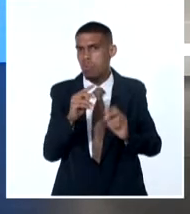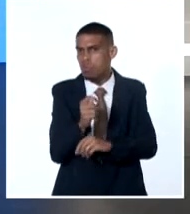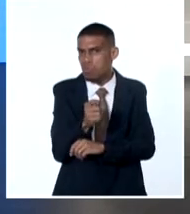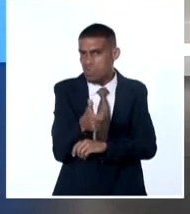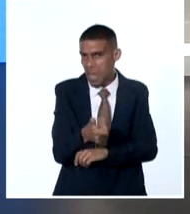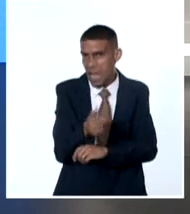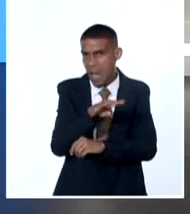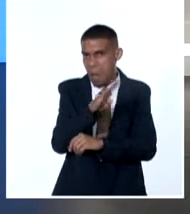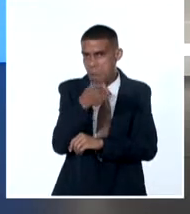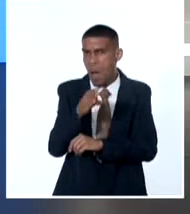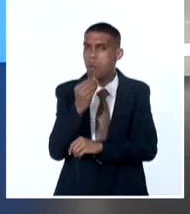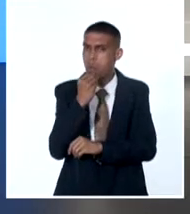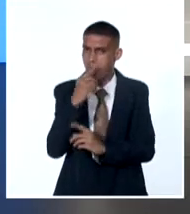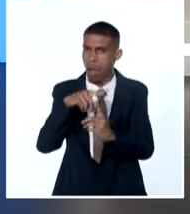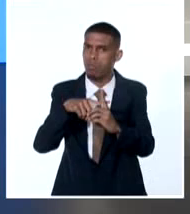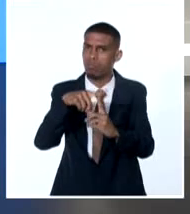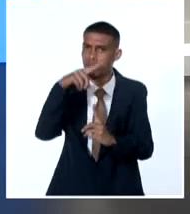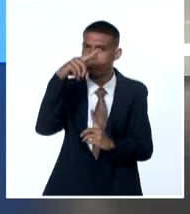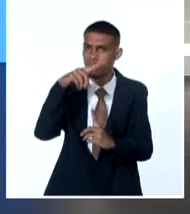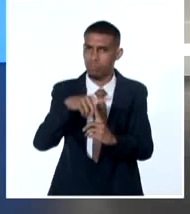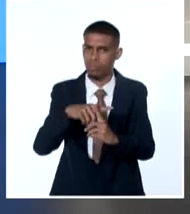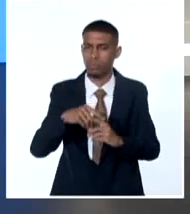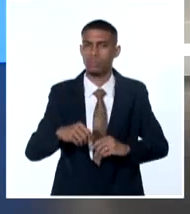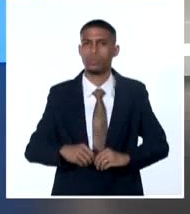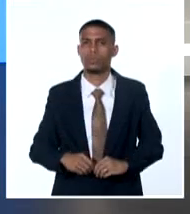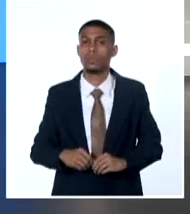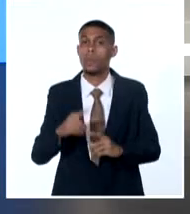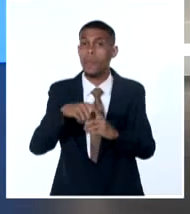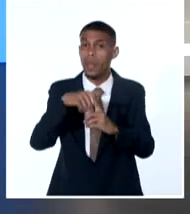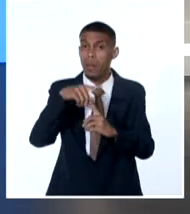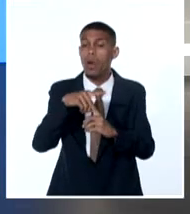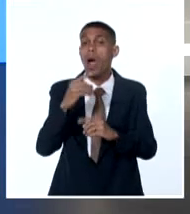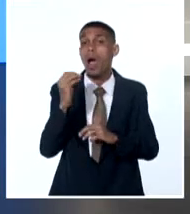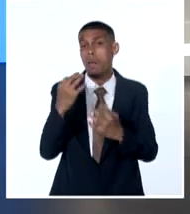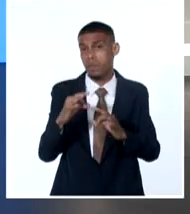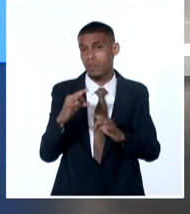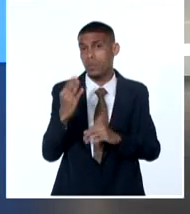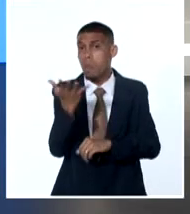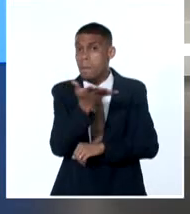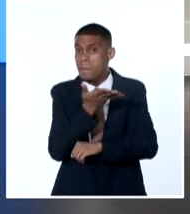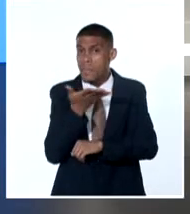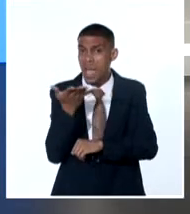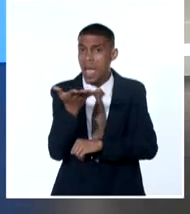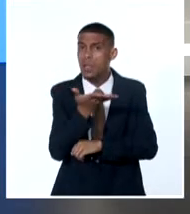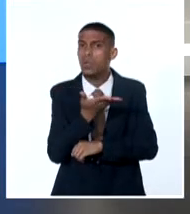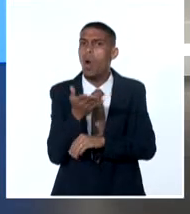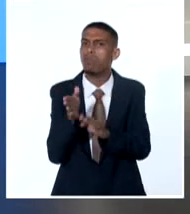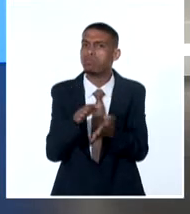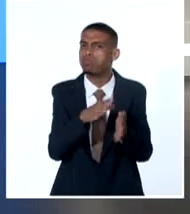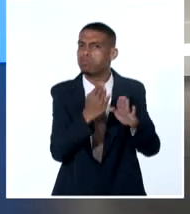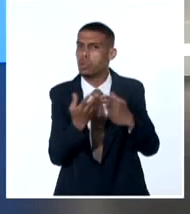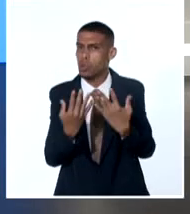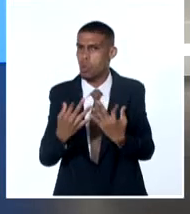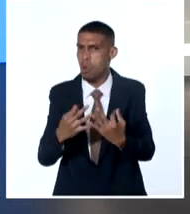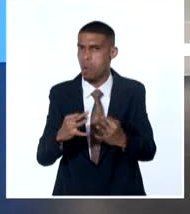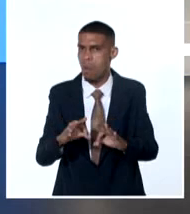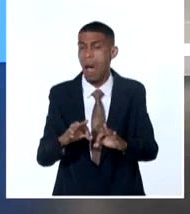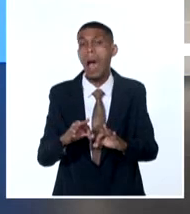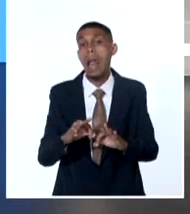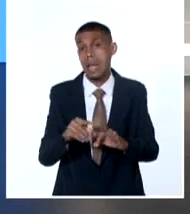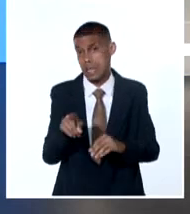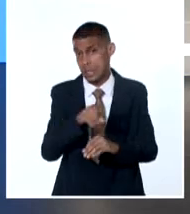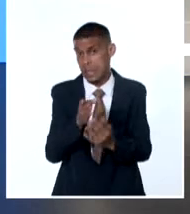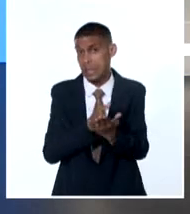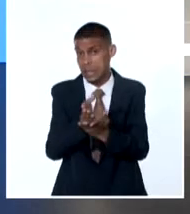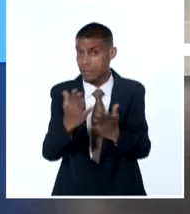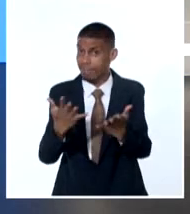archipielo. ¿Qué va a ocurrir también con las temperaturas? Que vamos a continuar con vientos variables débiles, esto es un factor que va a mantener bien elevada la sensación de calor en todo el